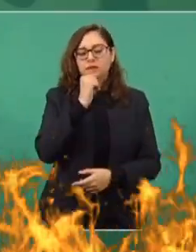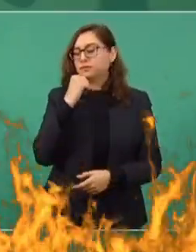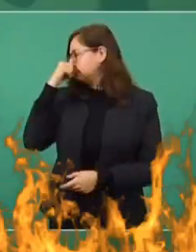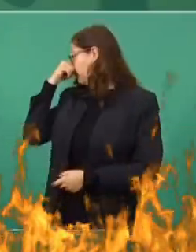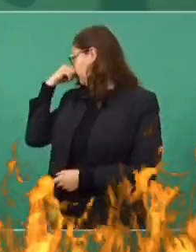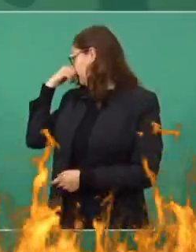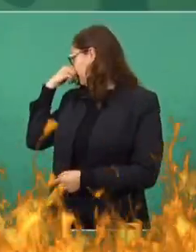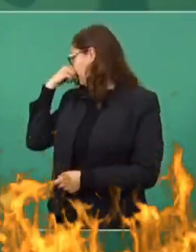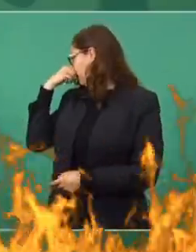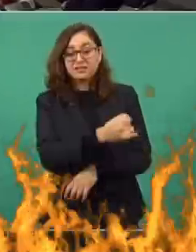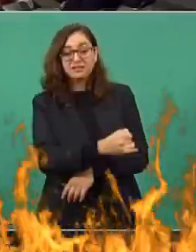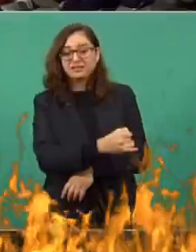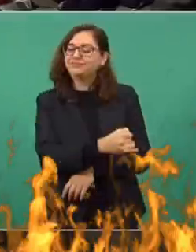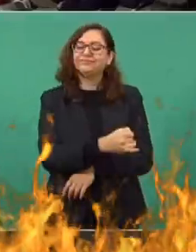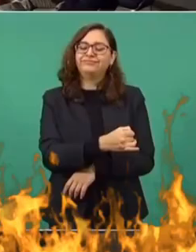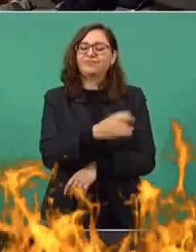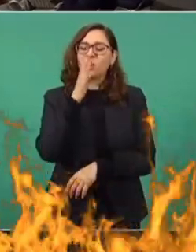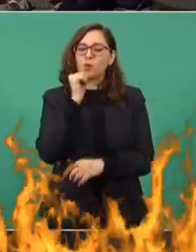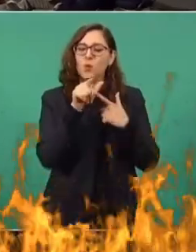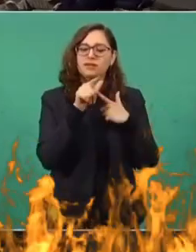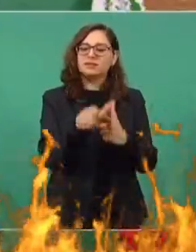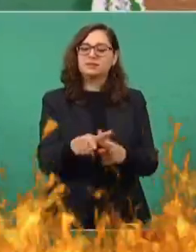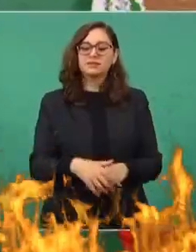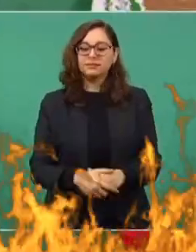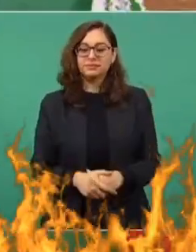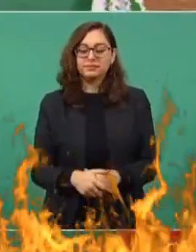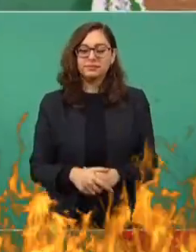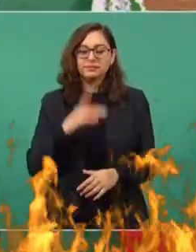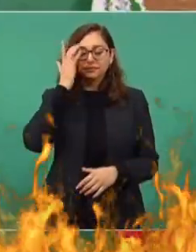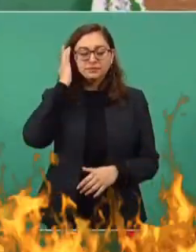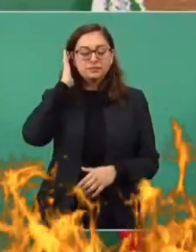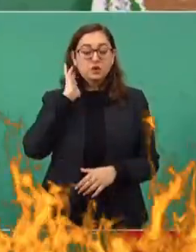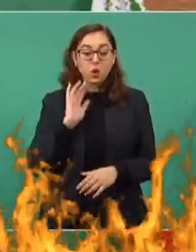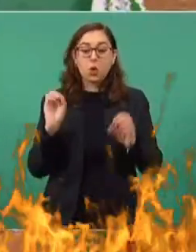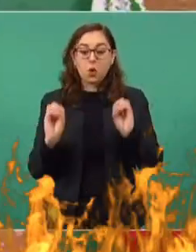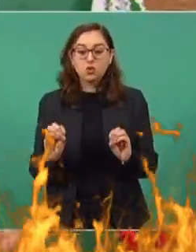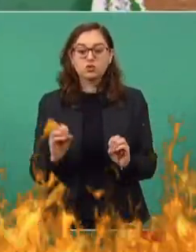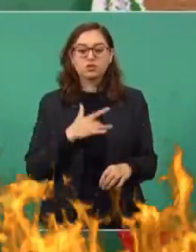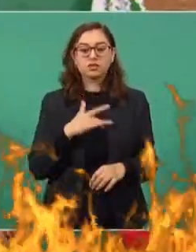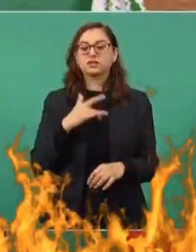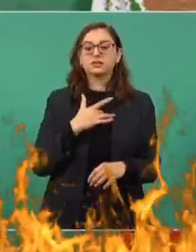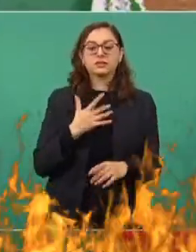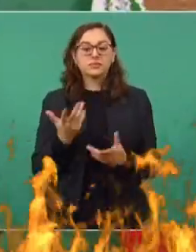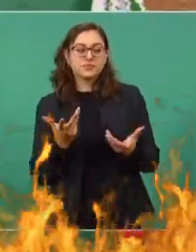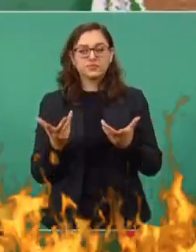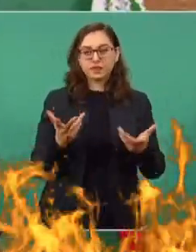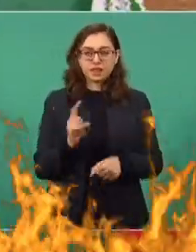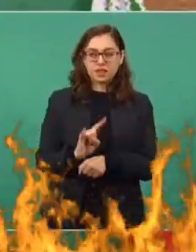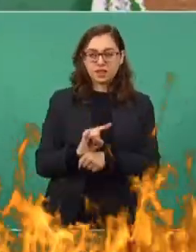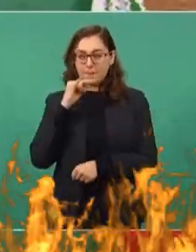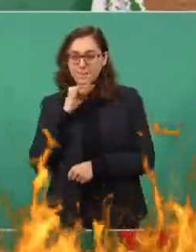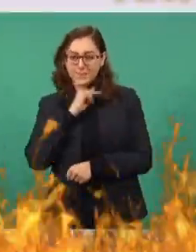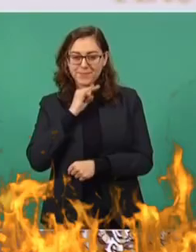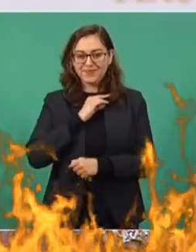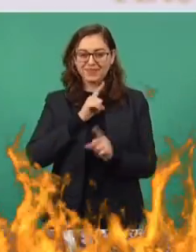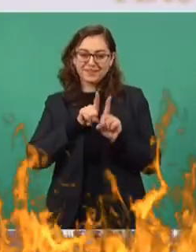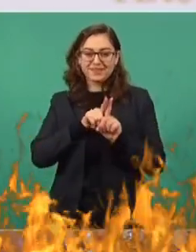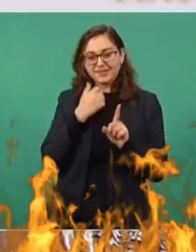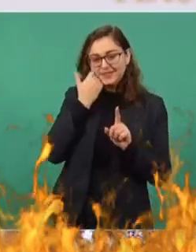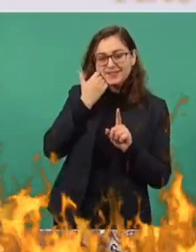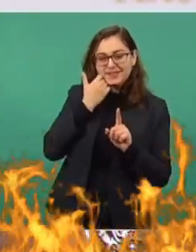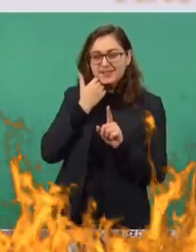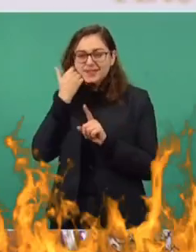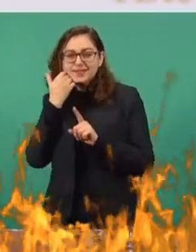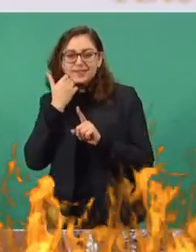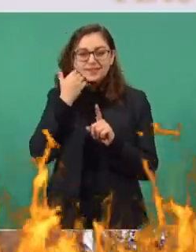en el zigzagueo, en el acomodarse, en el querer quedar bien y